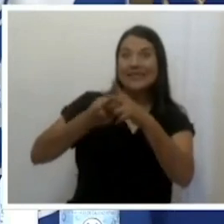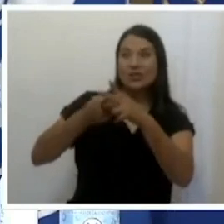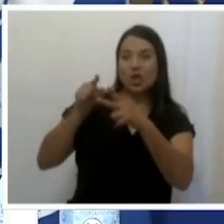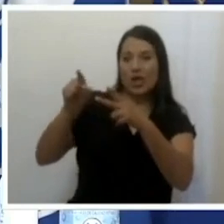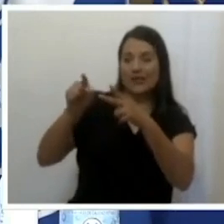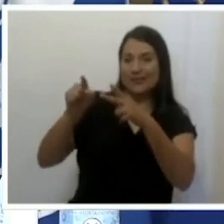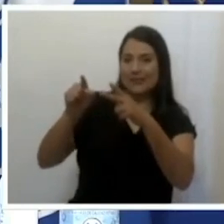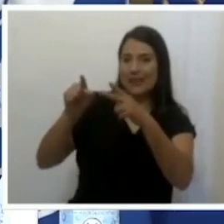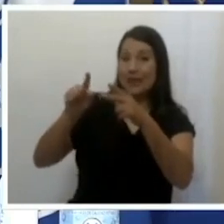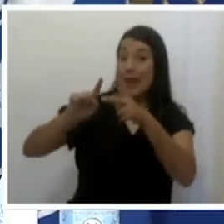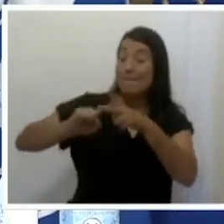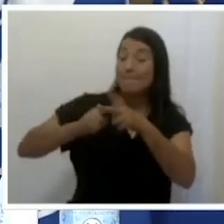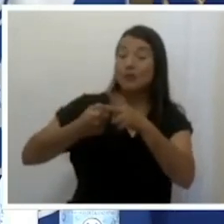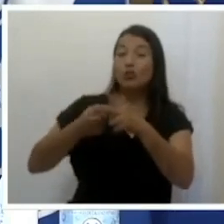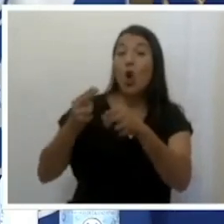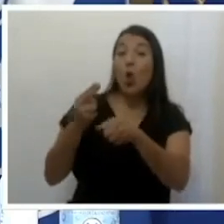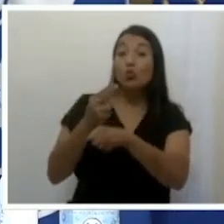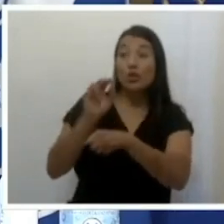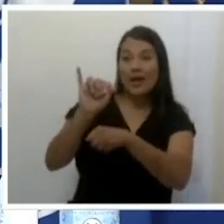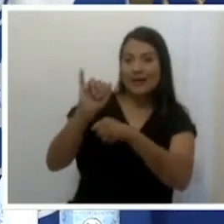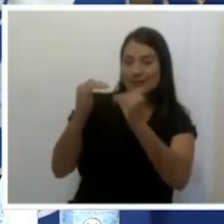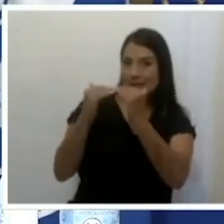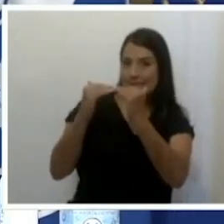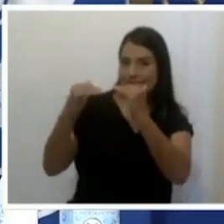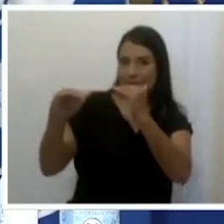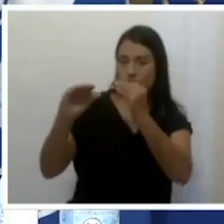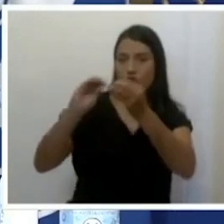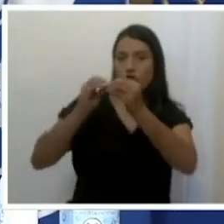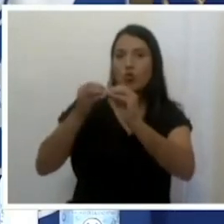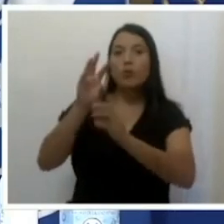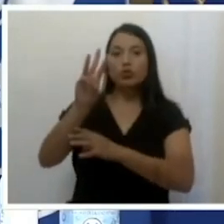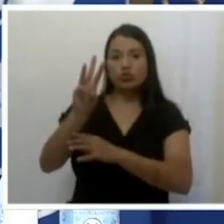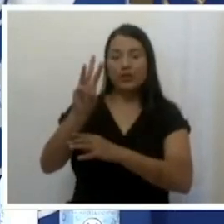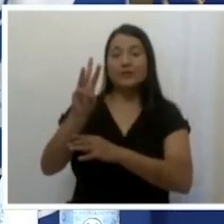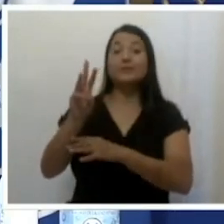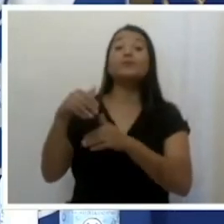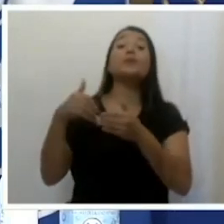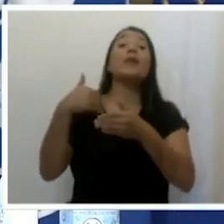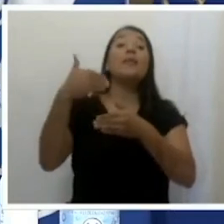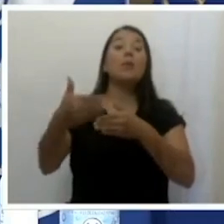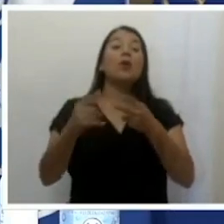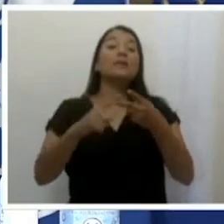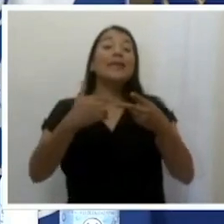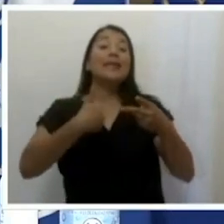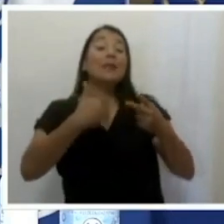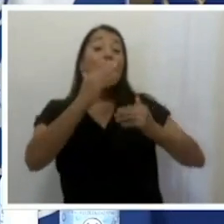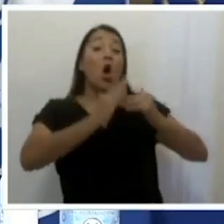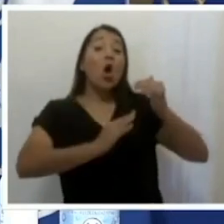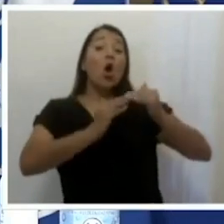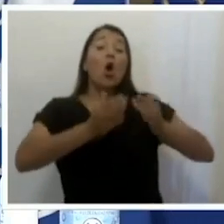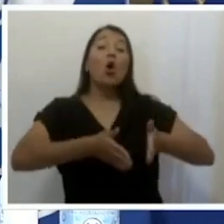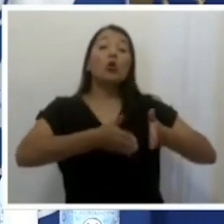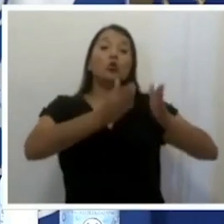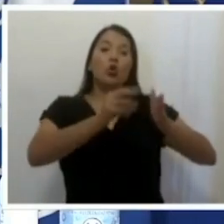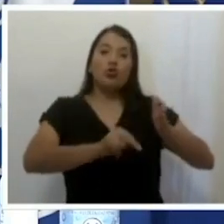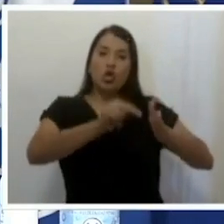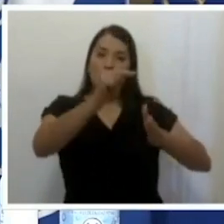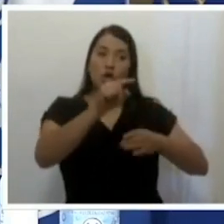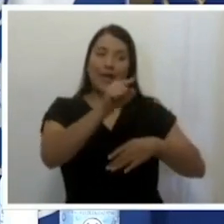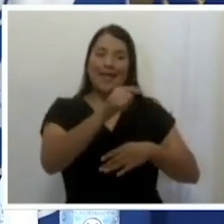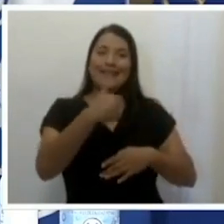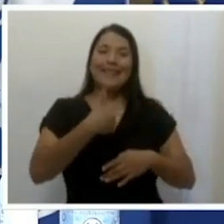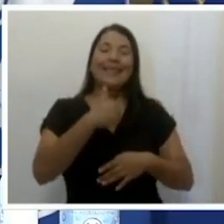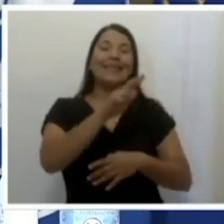en términos de llegada de pacientes. Y luego tenemos la Torre Norte, que tiene 33